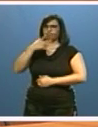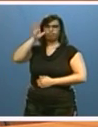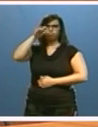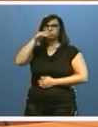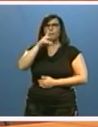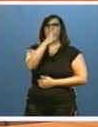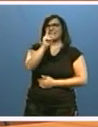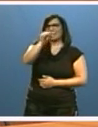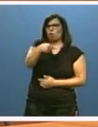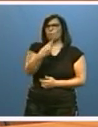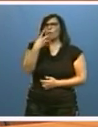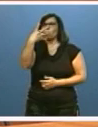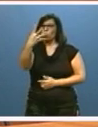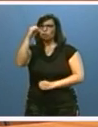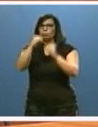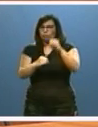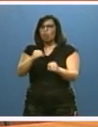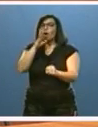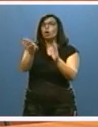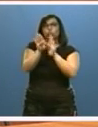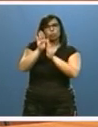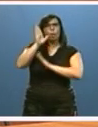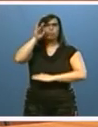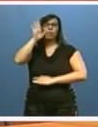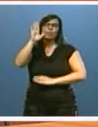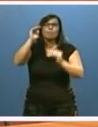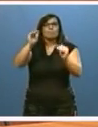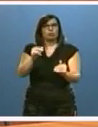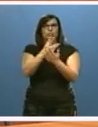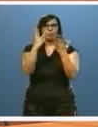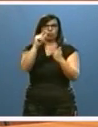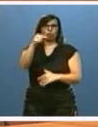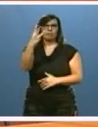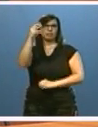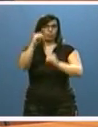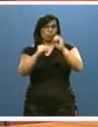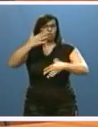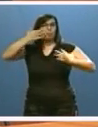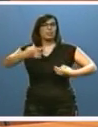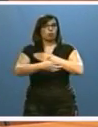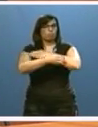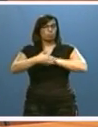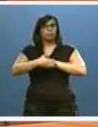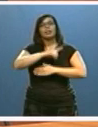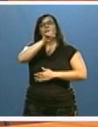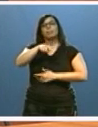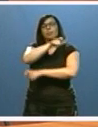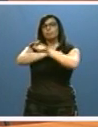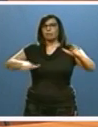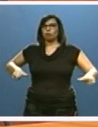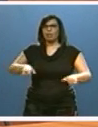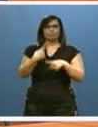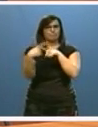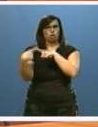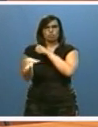,4% a otro también muy elevado 18,3%, y del porcentaje de personas con carencia material severa,